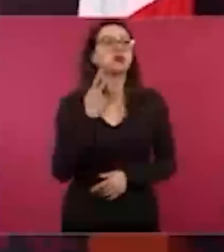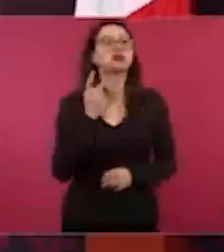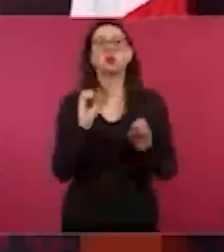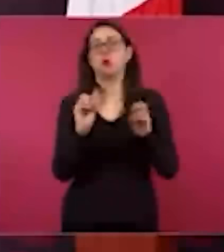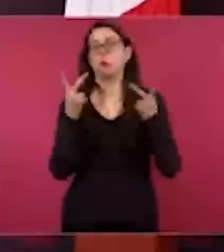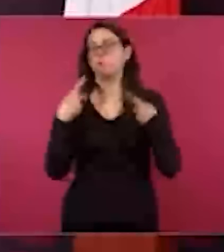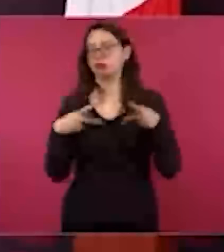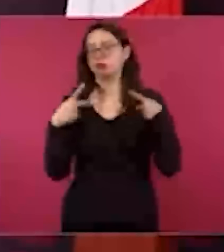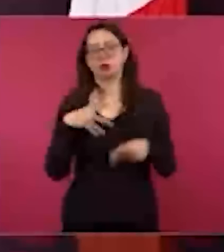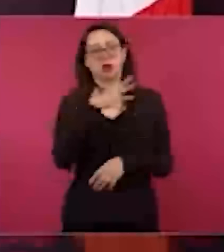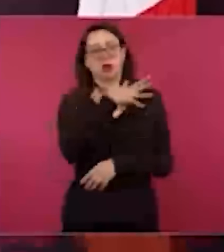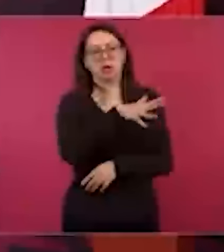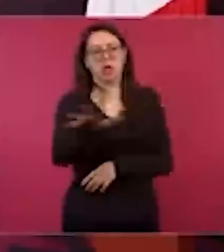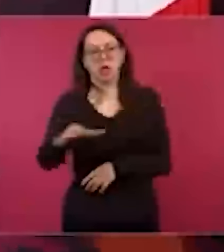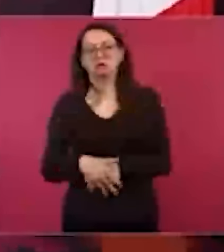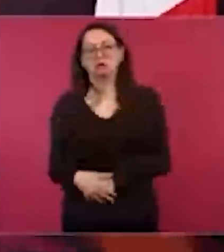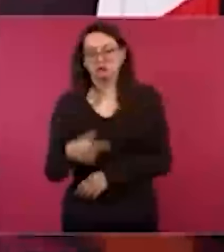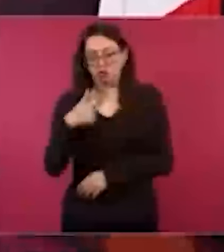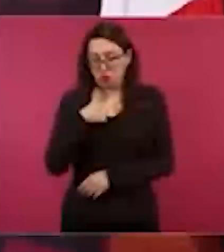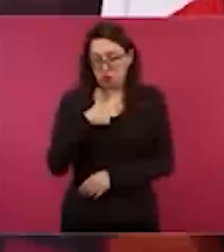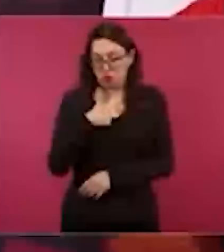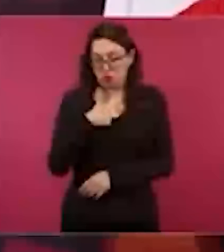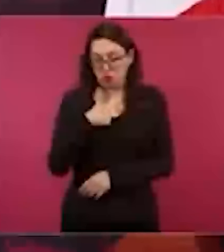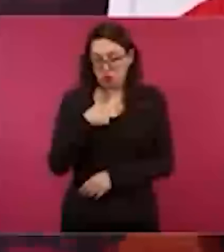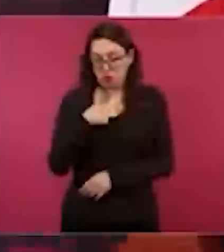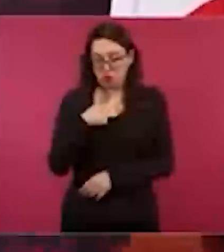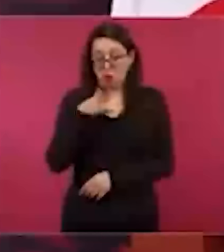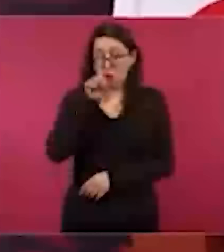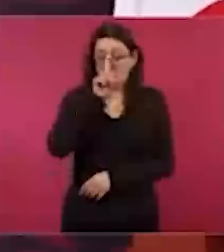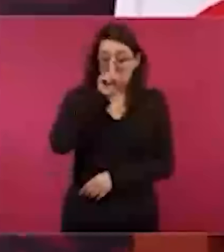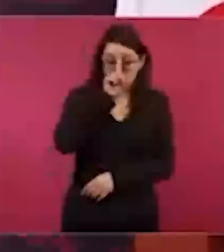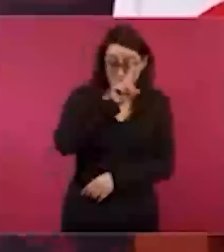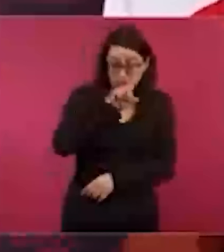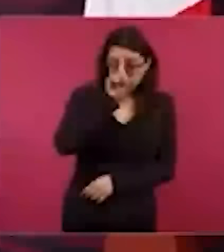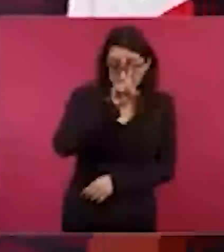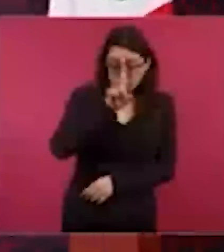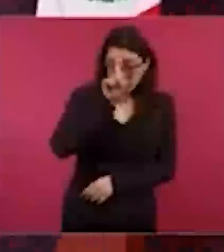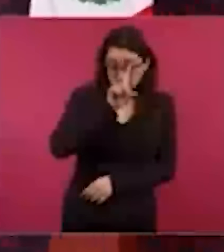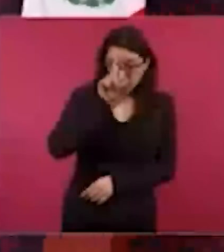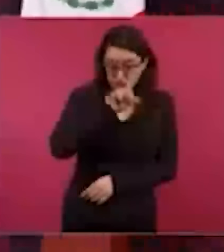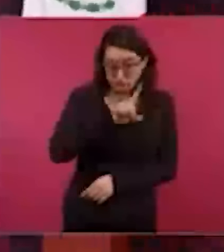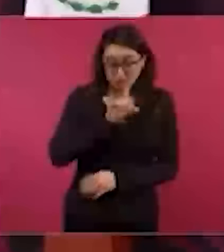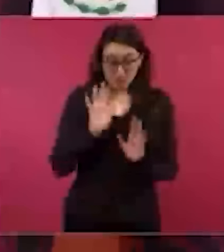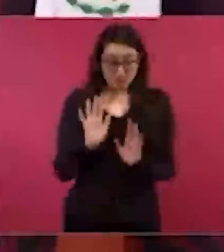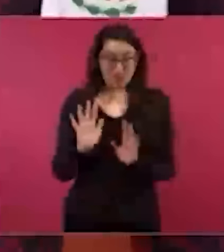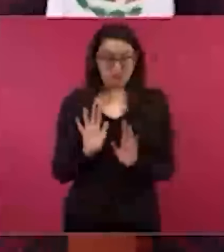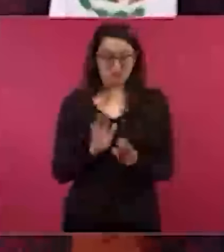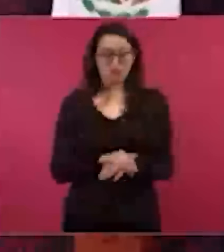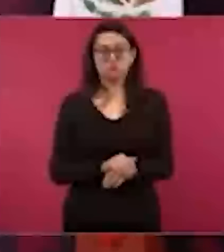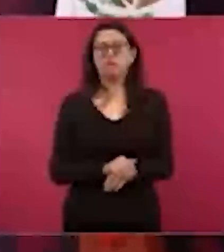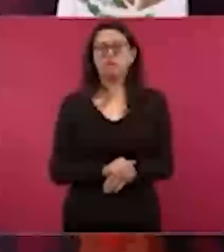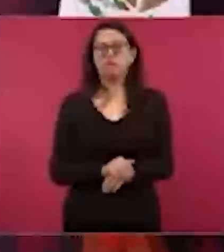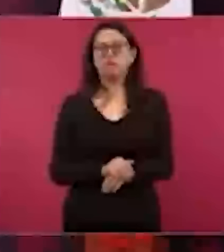que se dedique a asuntos públicos,